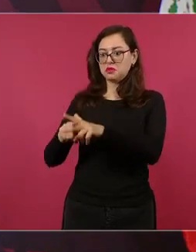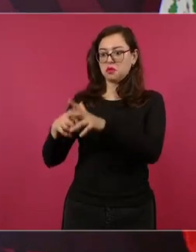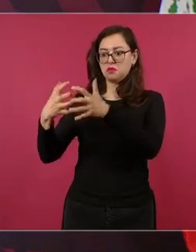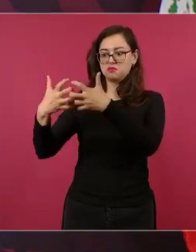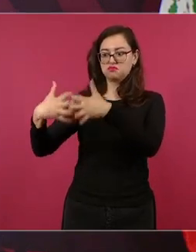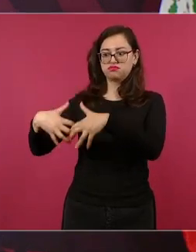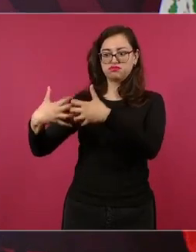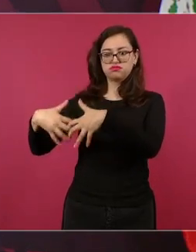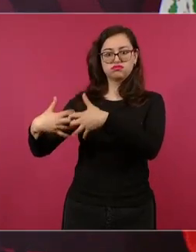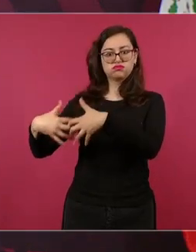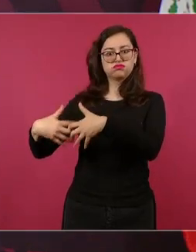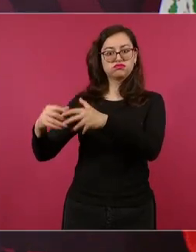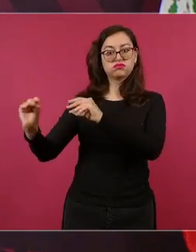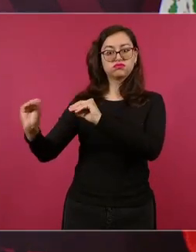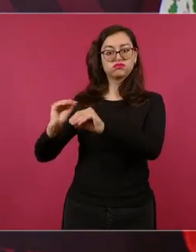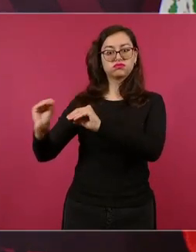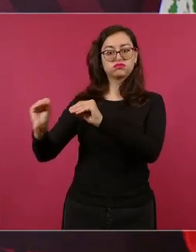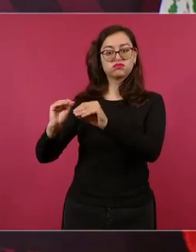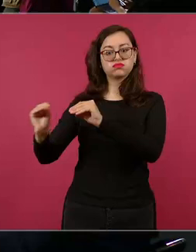producir